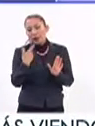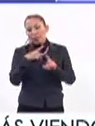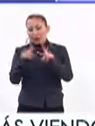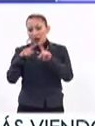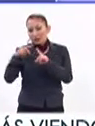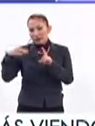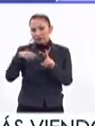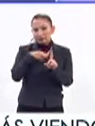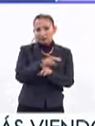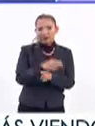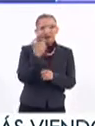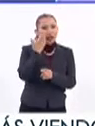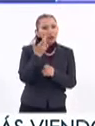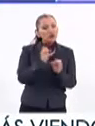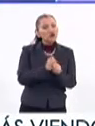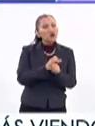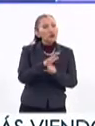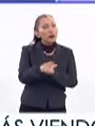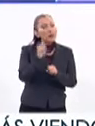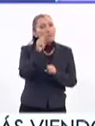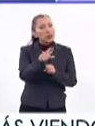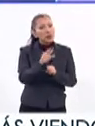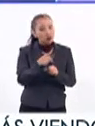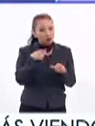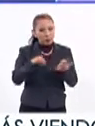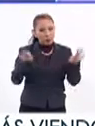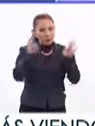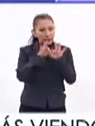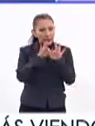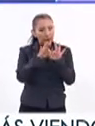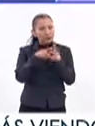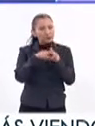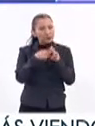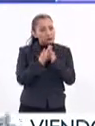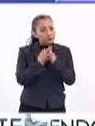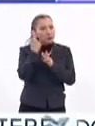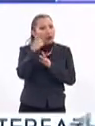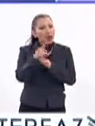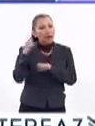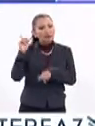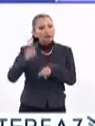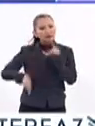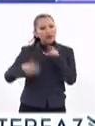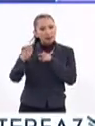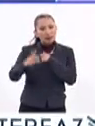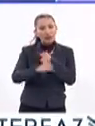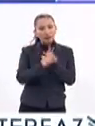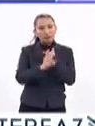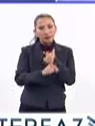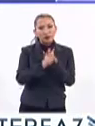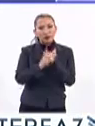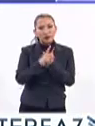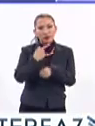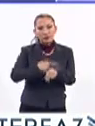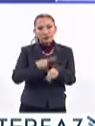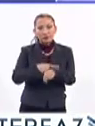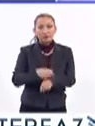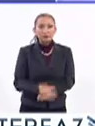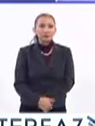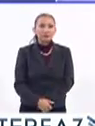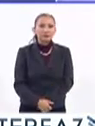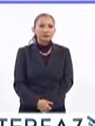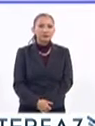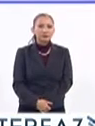distintas trincheras. Creemos que la información es parte central, inicial para atacar este tipo de padecimientos.